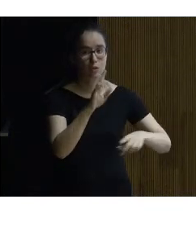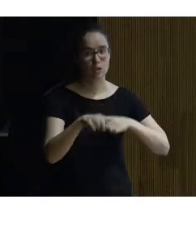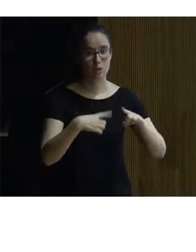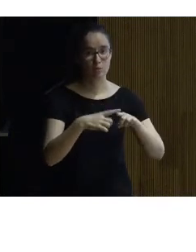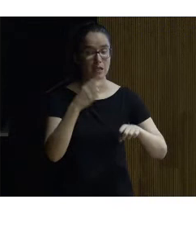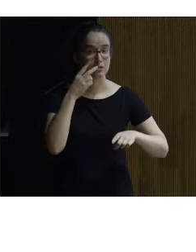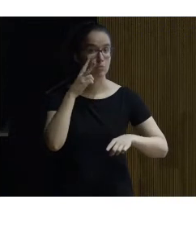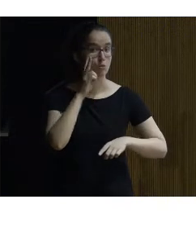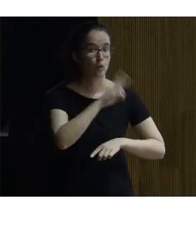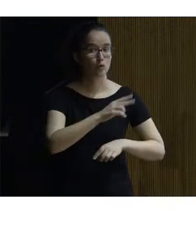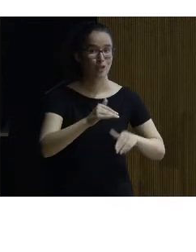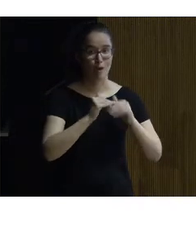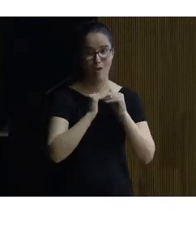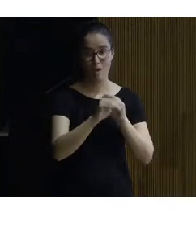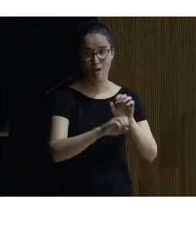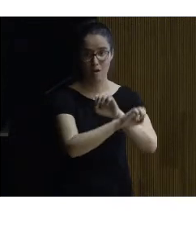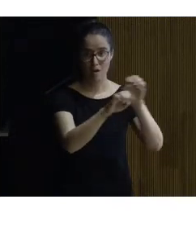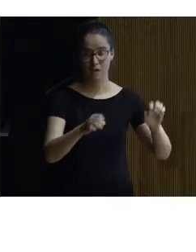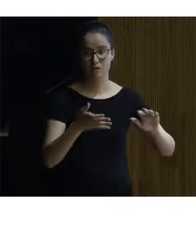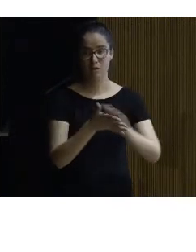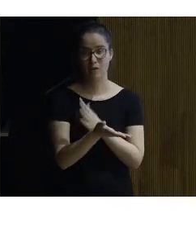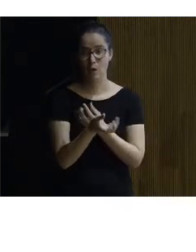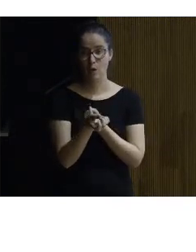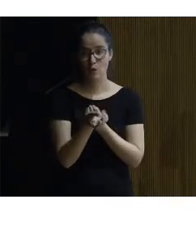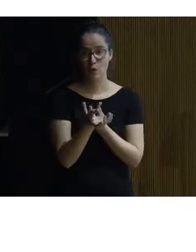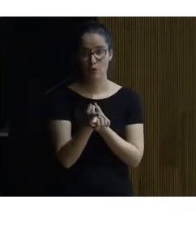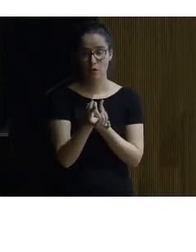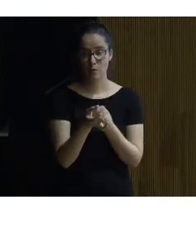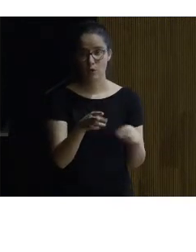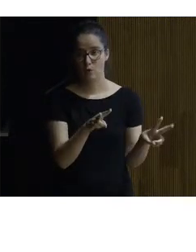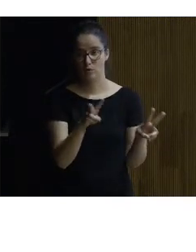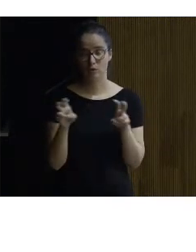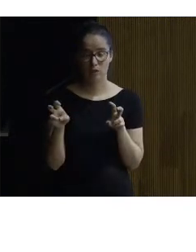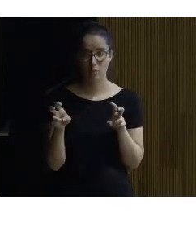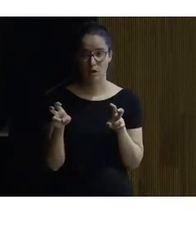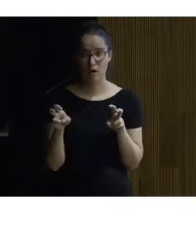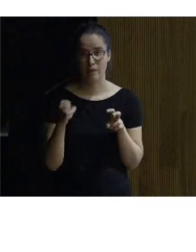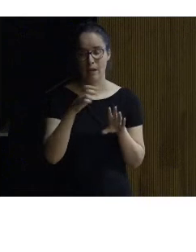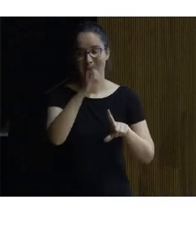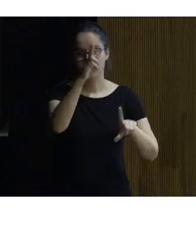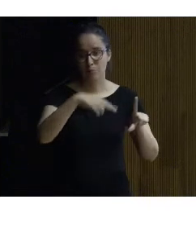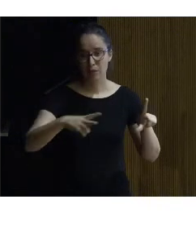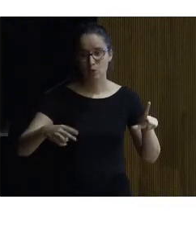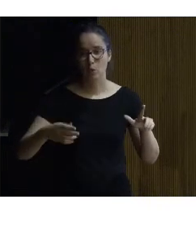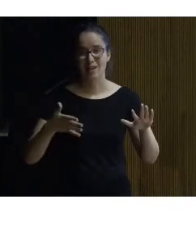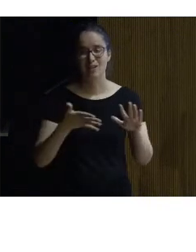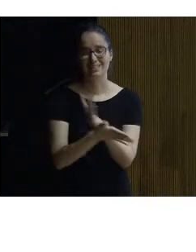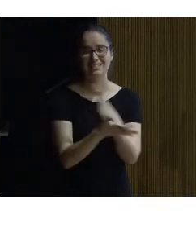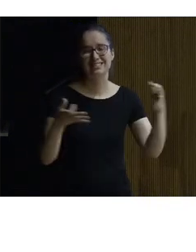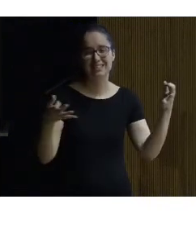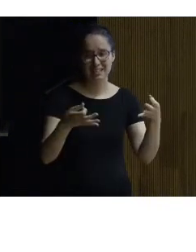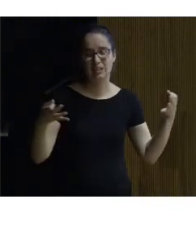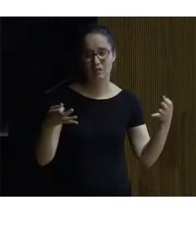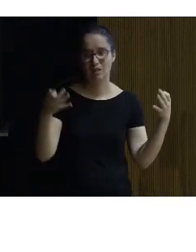estable donde hubiera información sobre las pinturas y lo que significan las pinturas